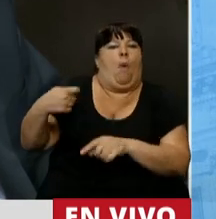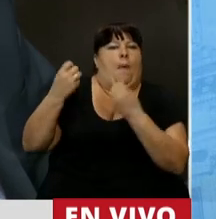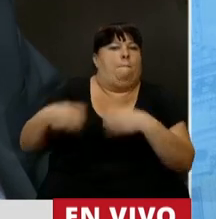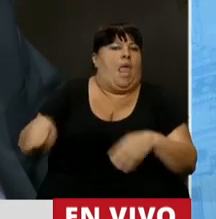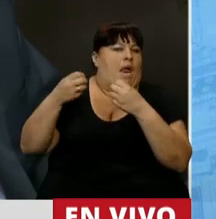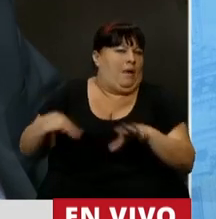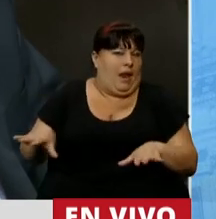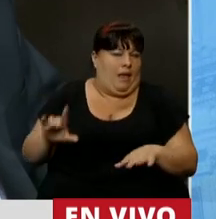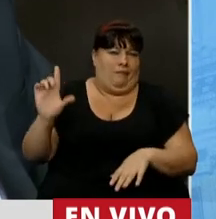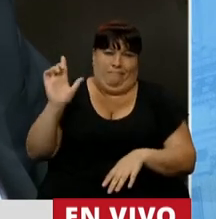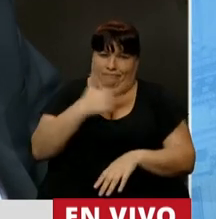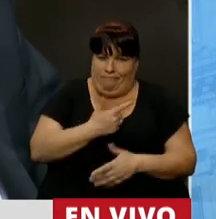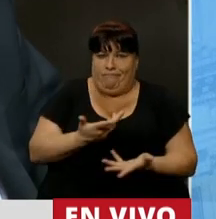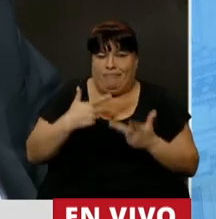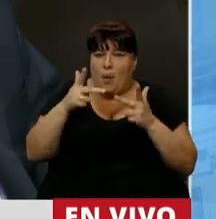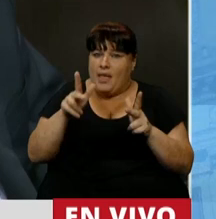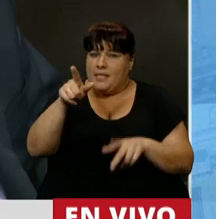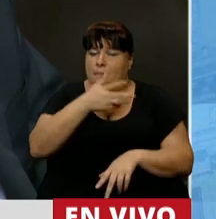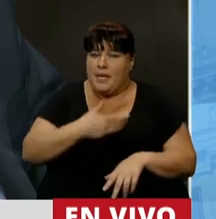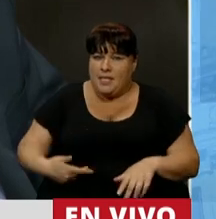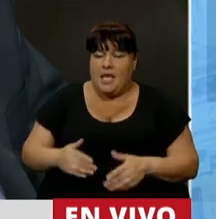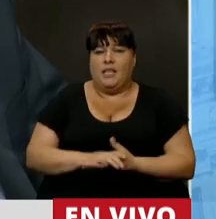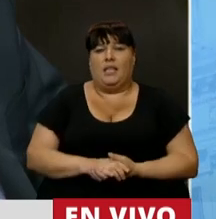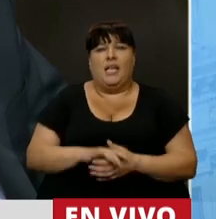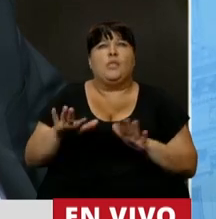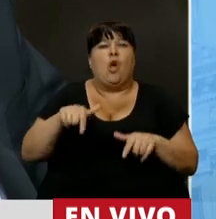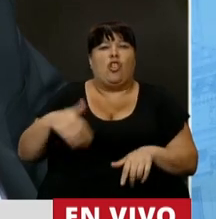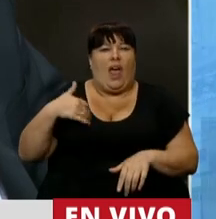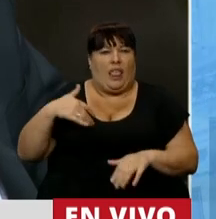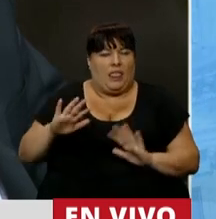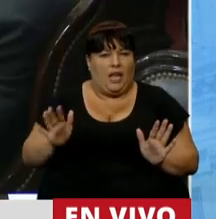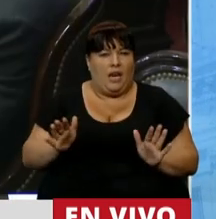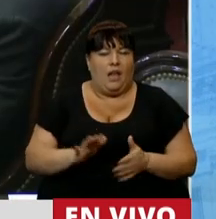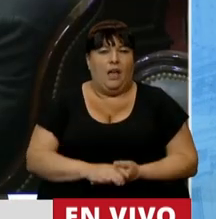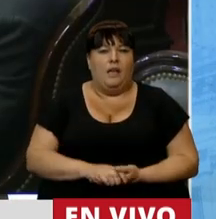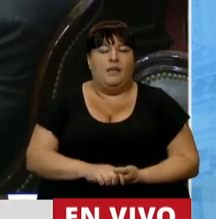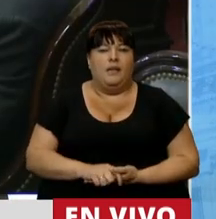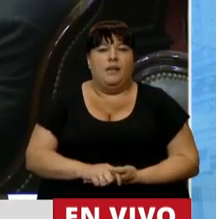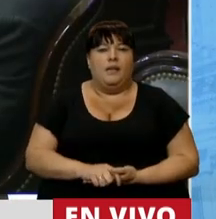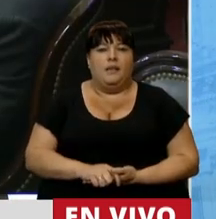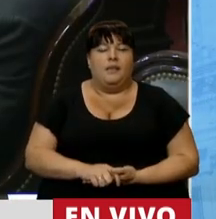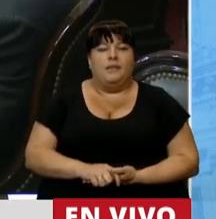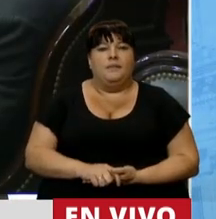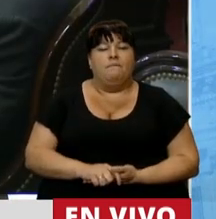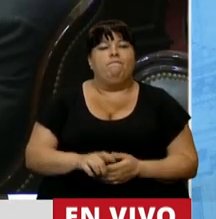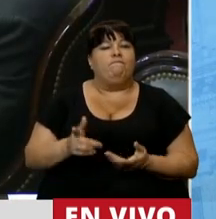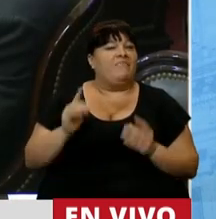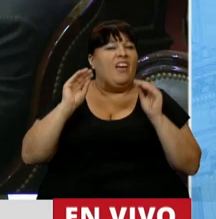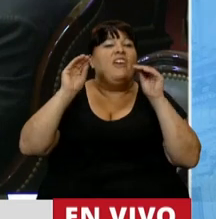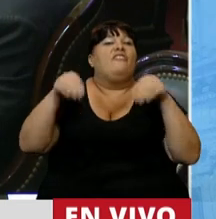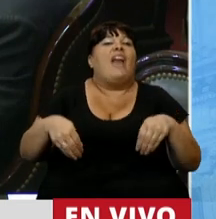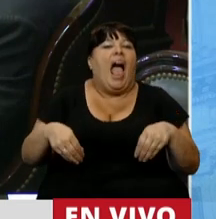Es una ironía muy grande, señor presidente, lo que ocurre en la Argentina. Es el